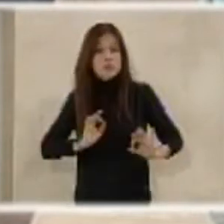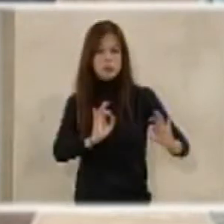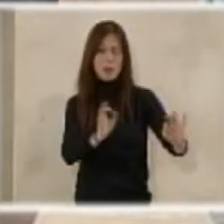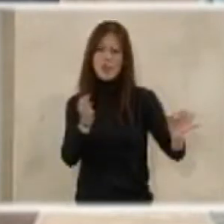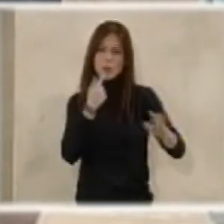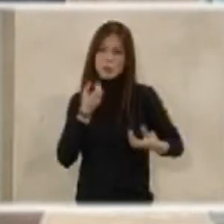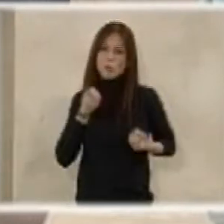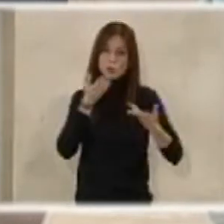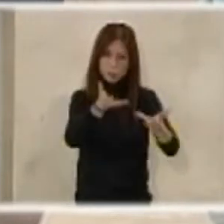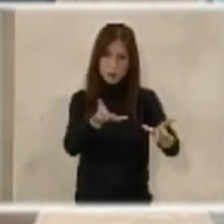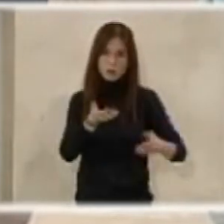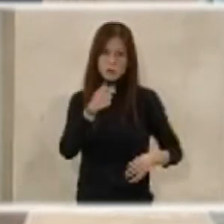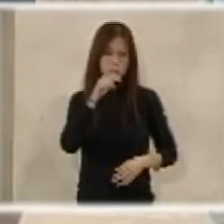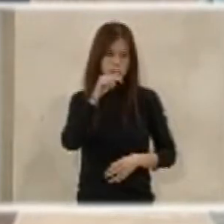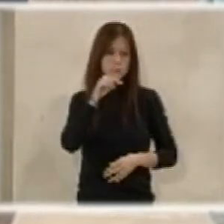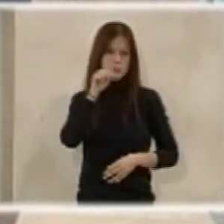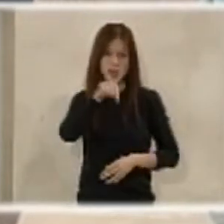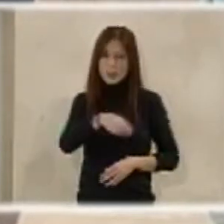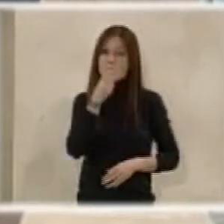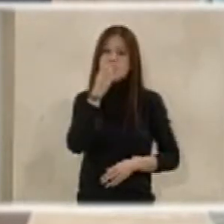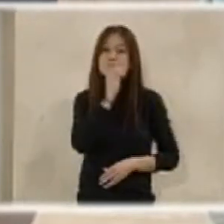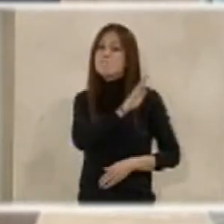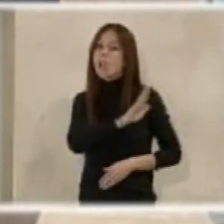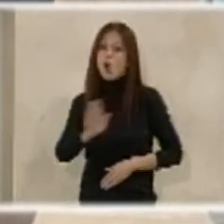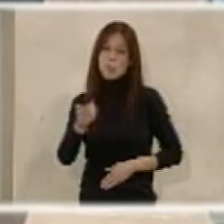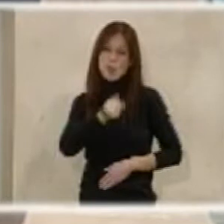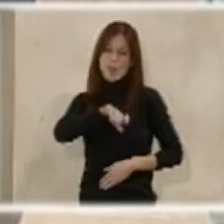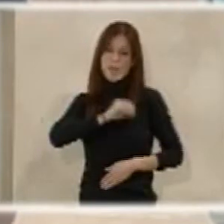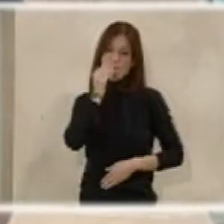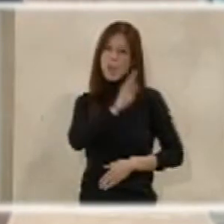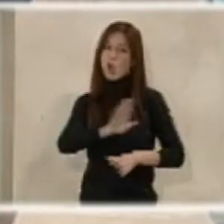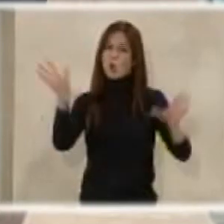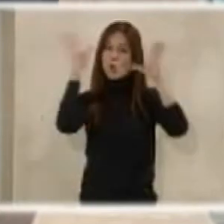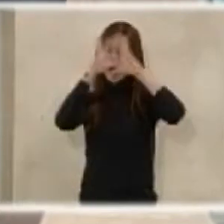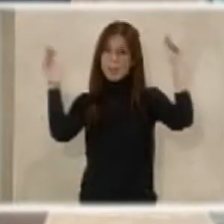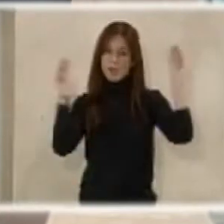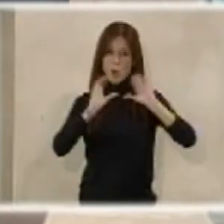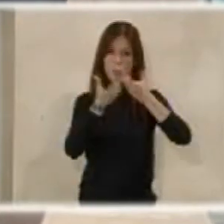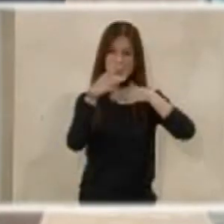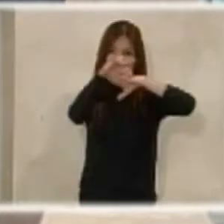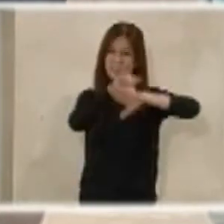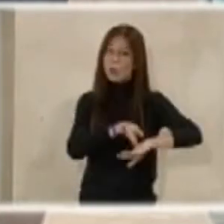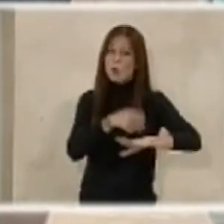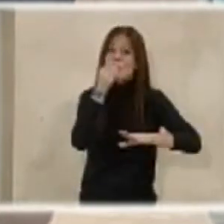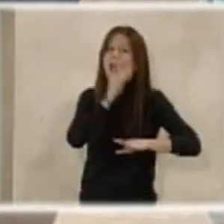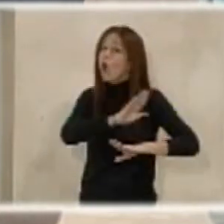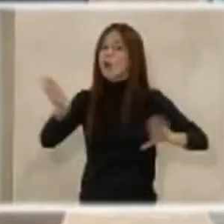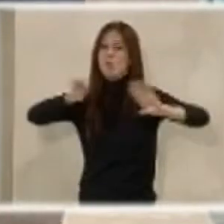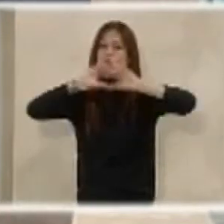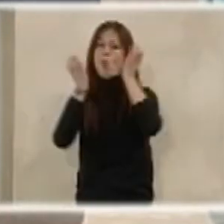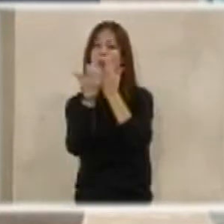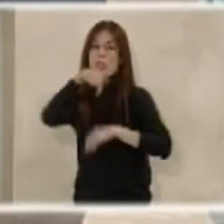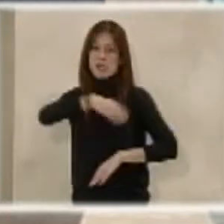puesto que tengo que decir que tenemos una de las mejores policías y Guardia Civil o cuerpos de seguridad del Estado de todo el mundo.